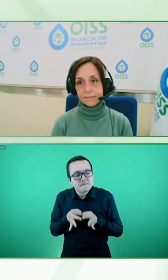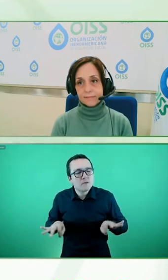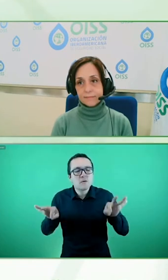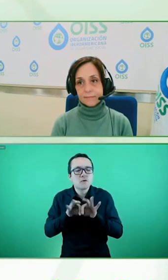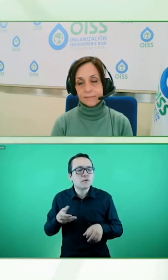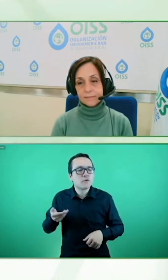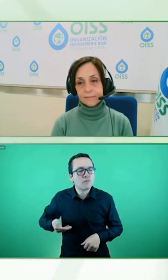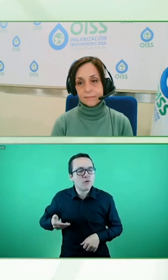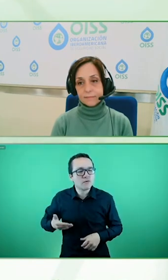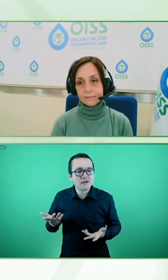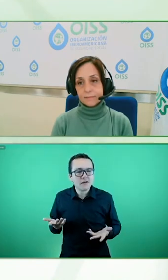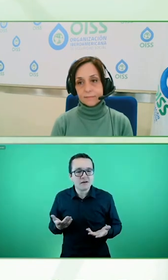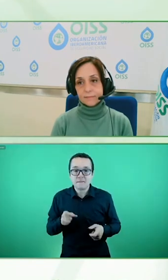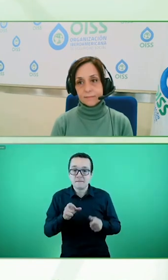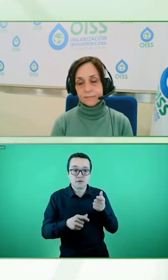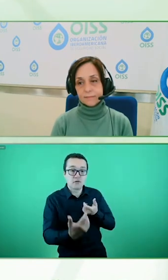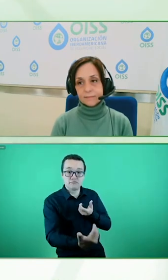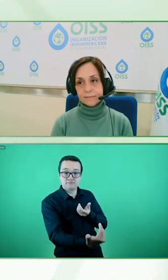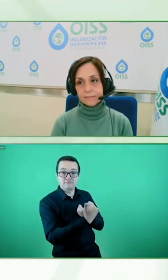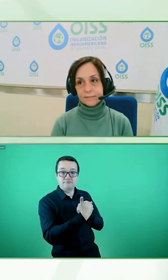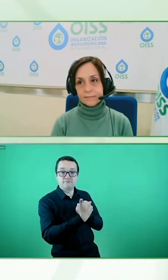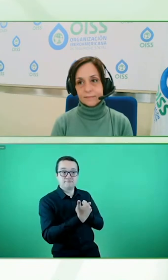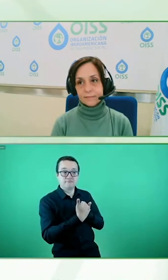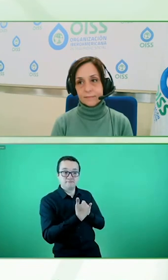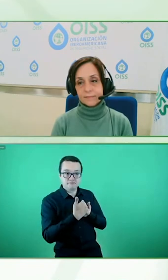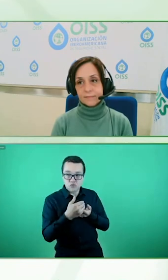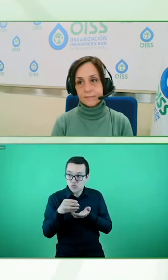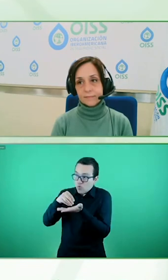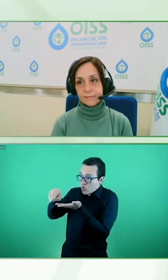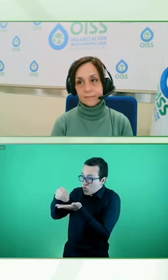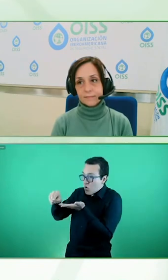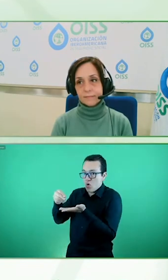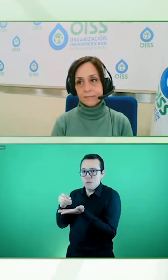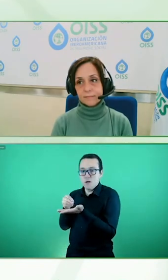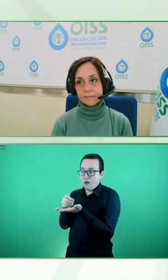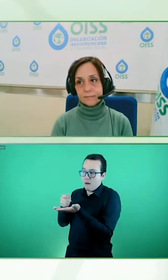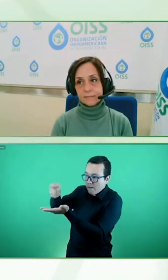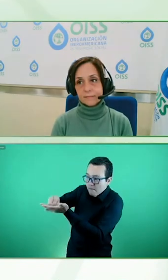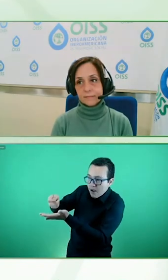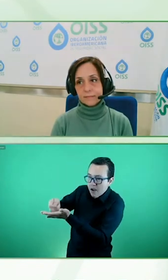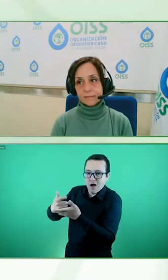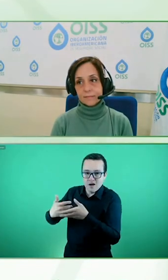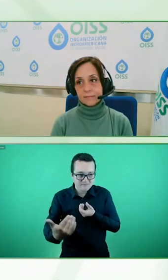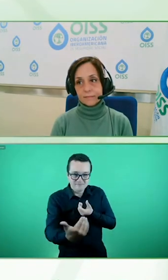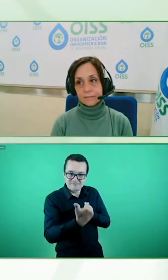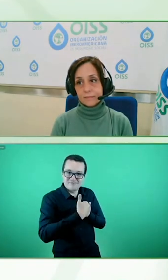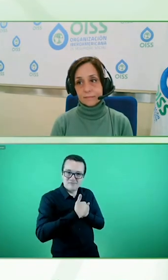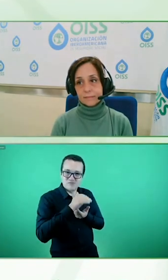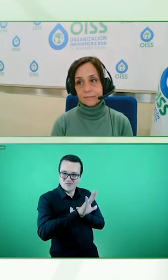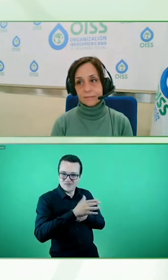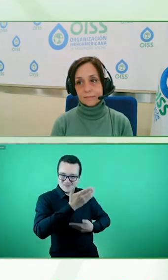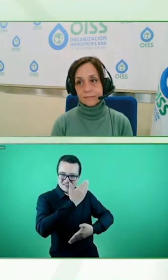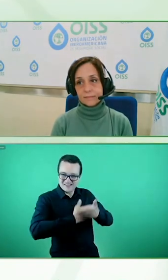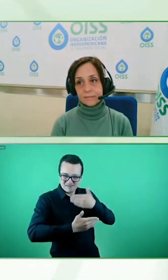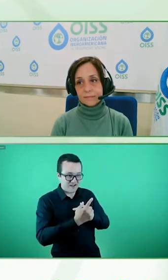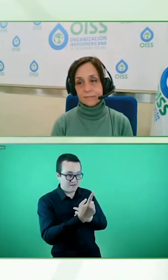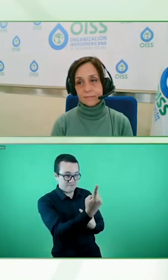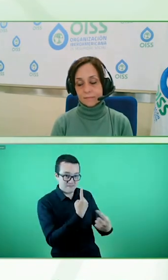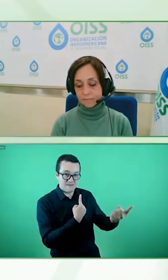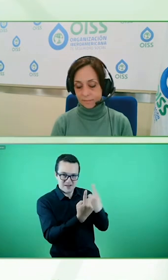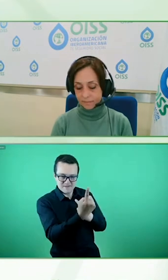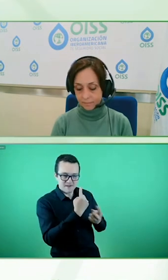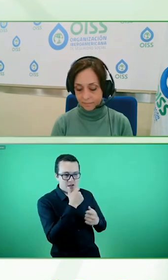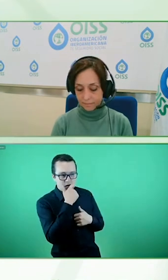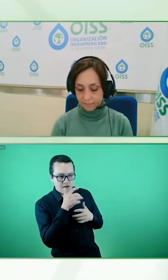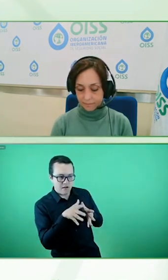accesibilidad de clientes, para clientes con discapacidad, para consumidores, porque eso también, primero,